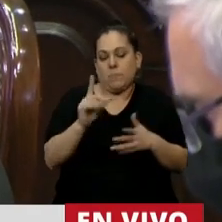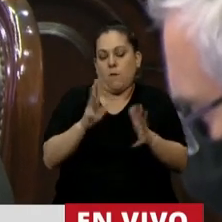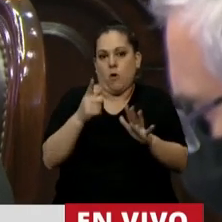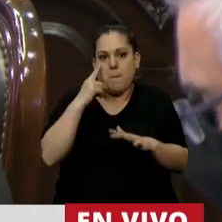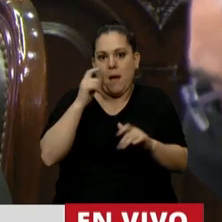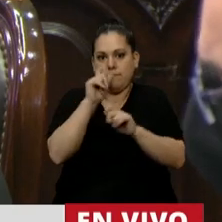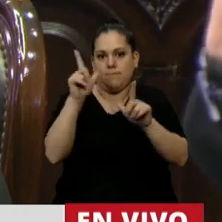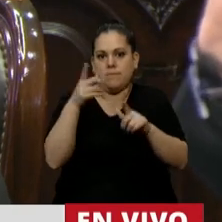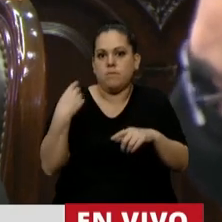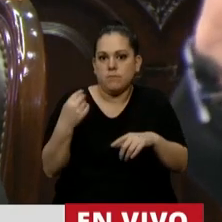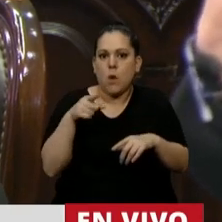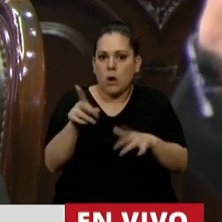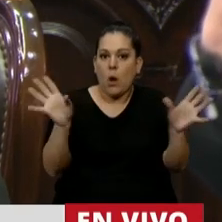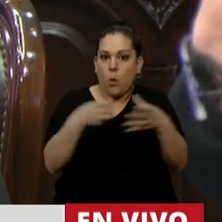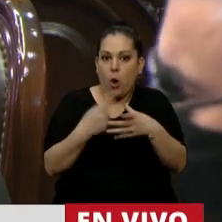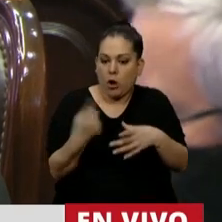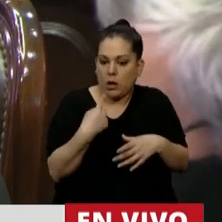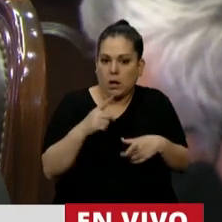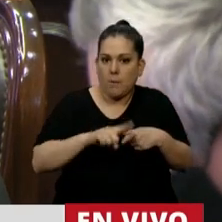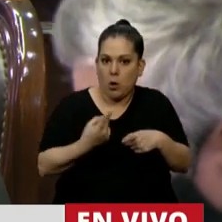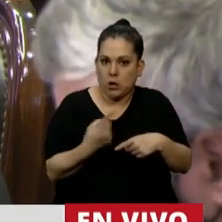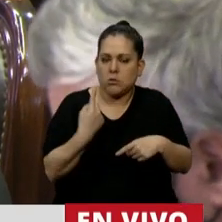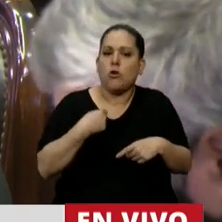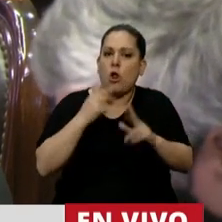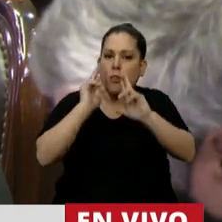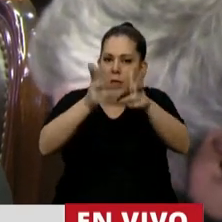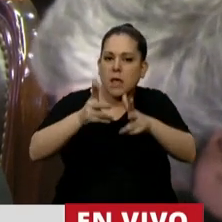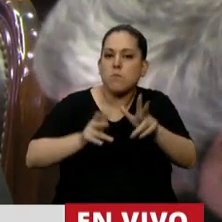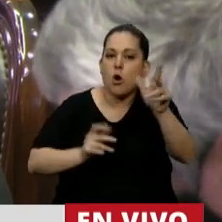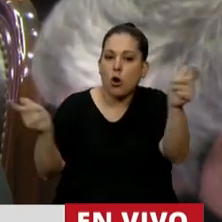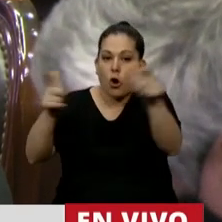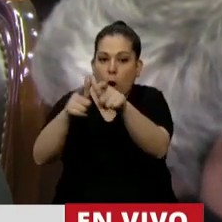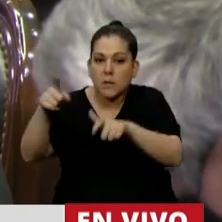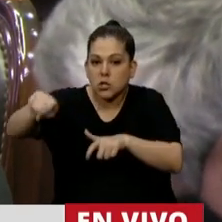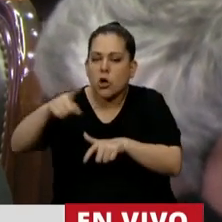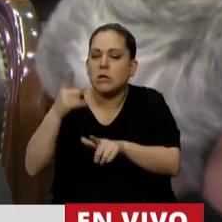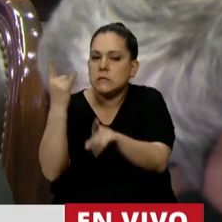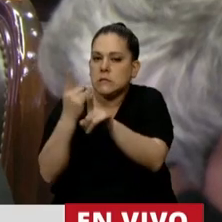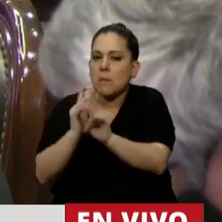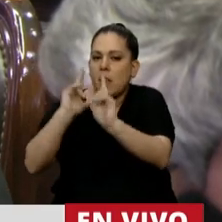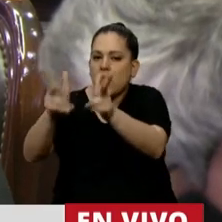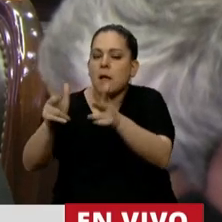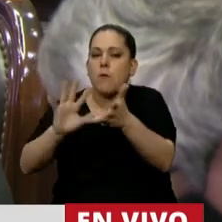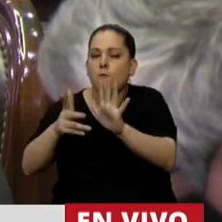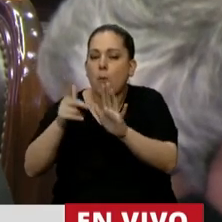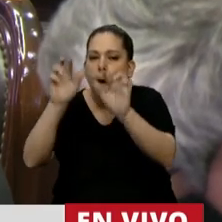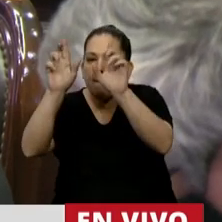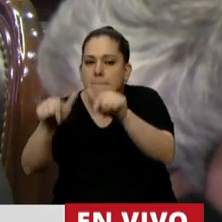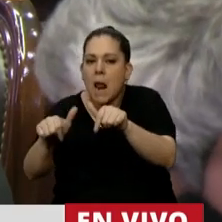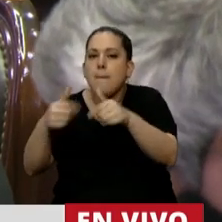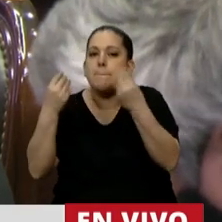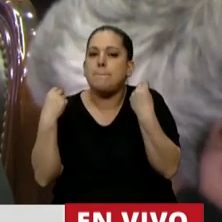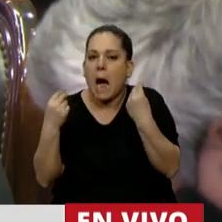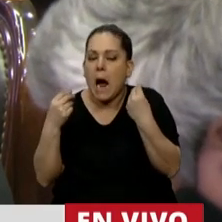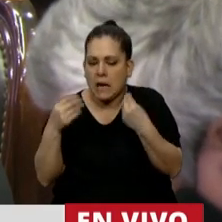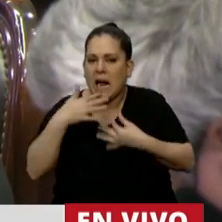característica de nuestro bloque. Y lo dijimos también en la Comisión de Presupuestos, siempre tratamos de tener la ecuación que nos permita, señor